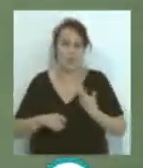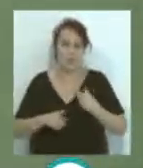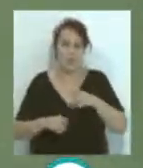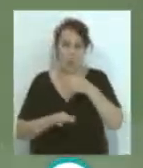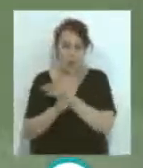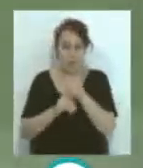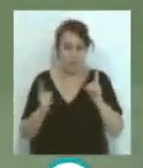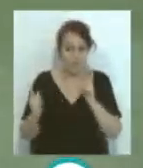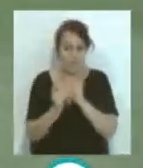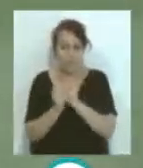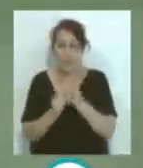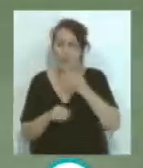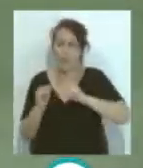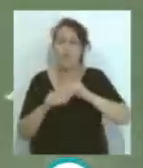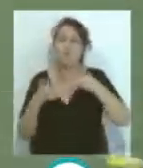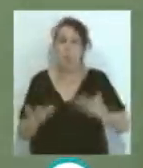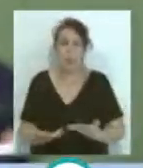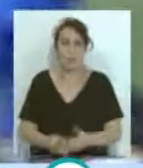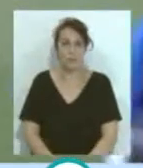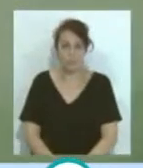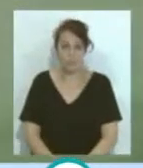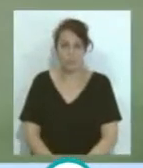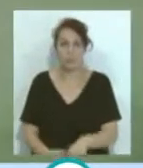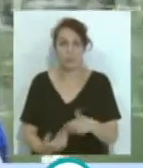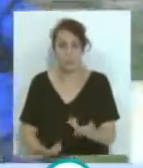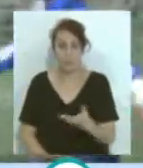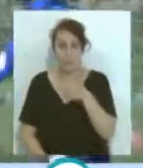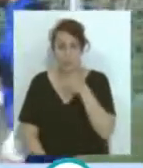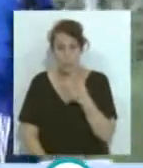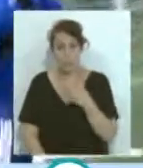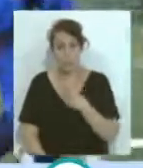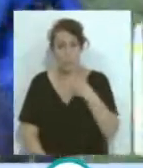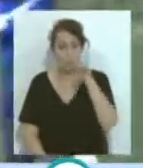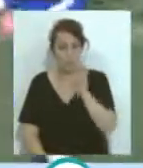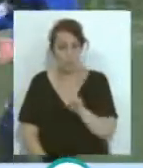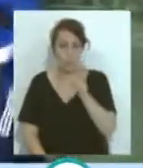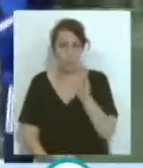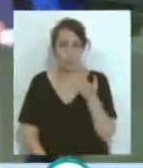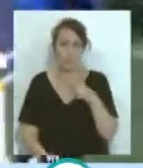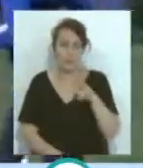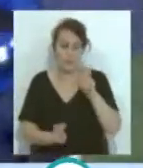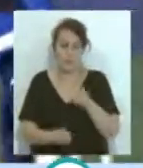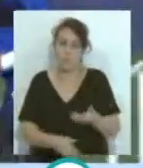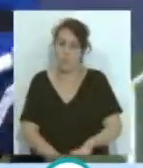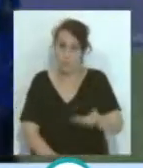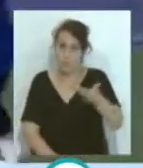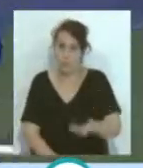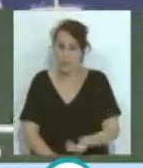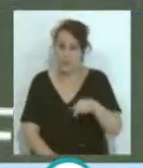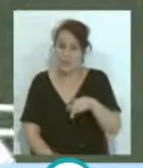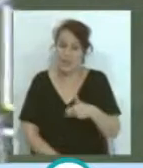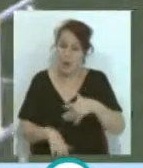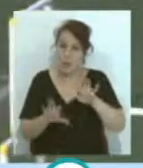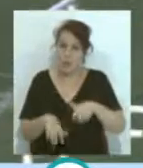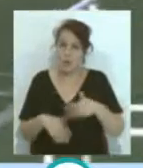resolverlo inmediatamente. Así es Nacho... ...porque bueno... ...ha sido uno de los puntos importantes... ...que ha tenido este